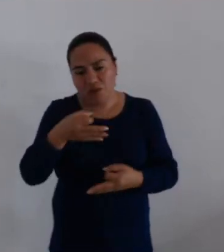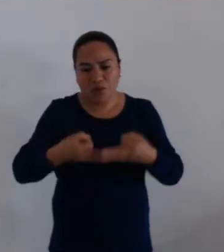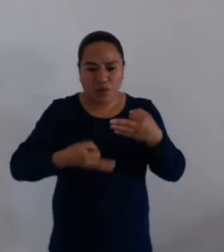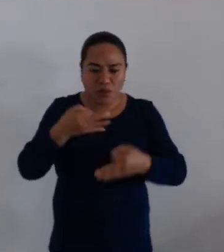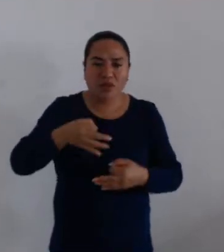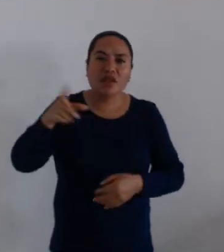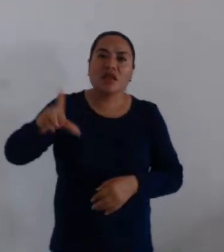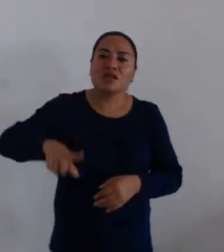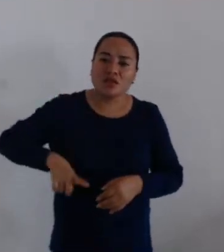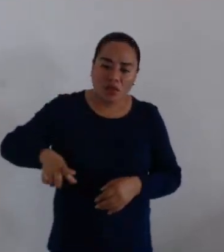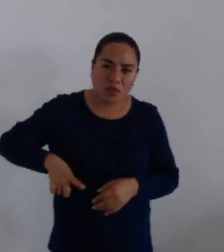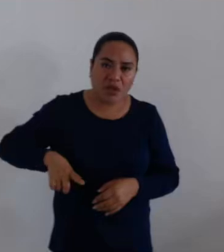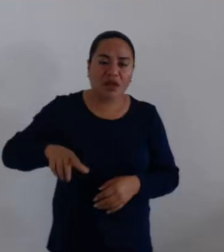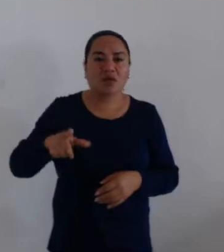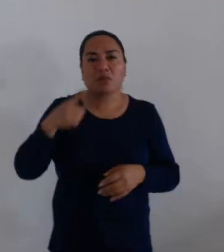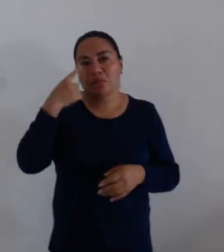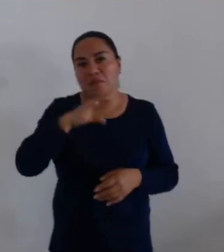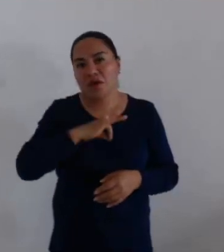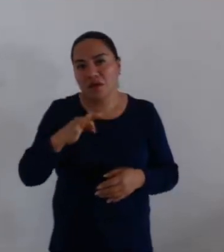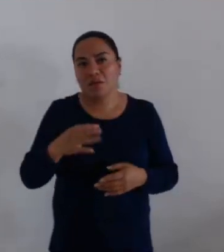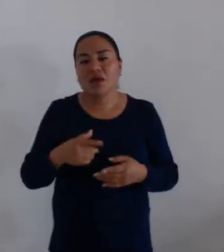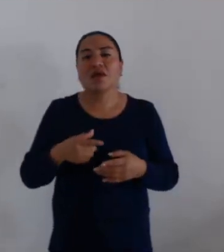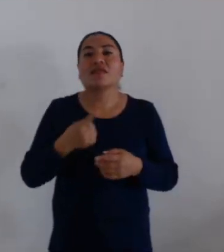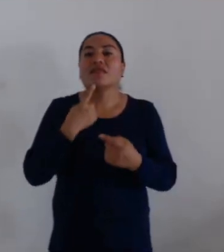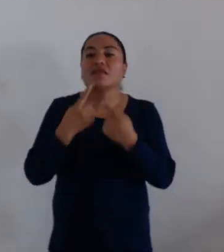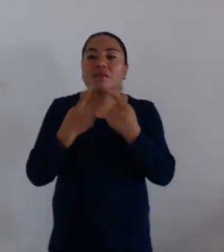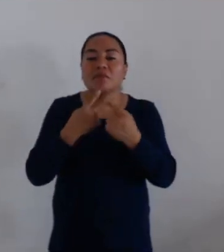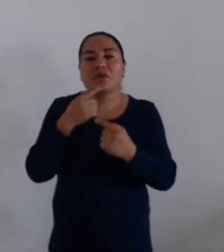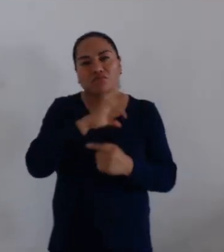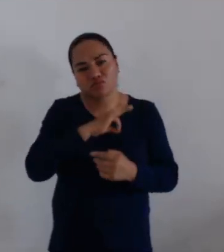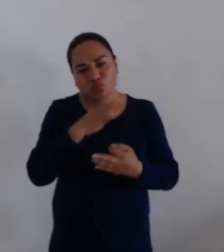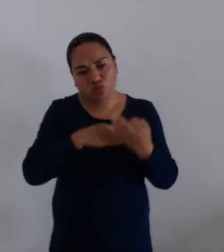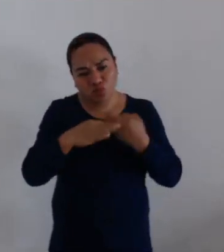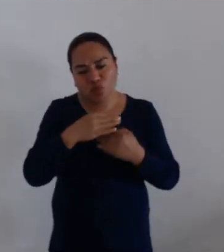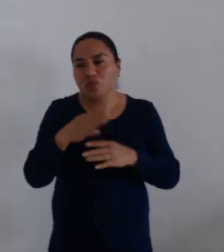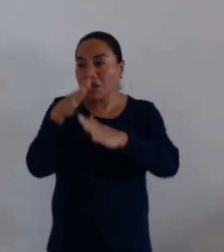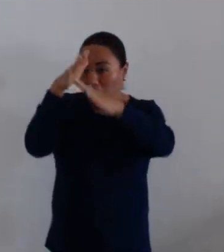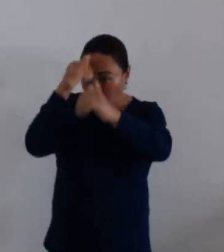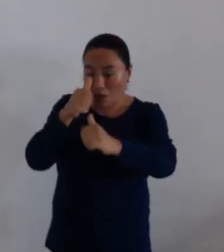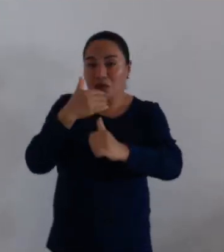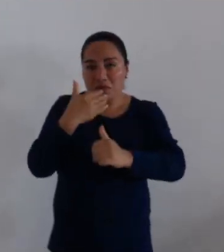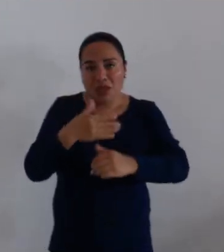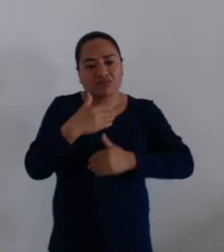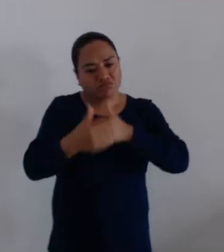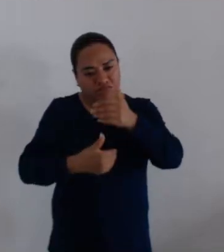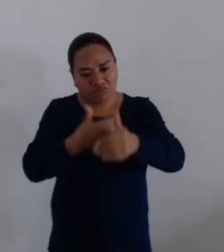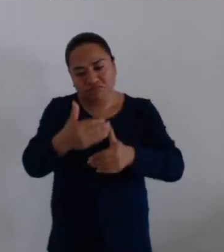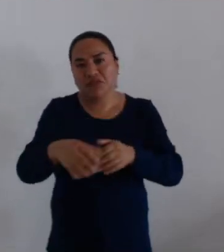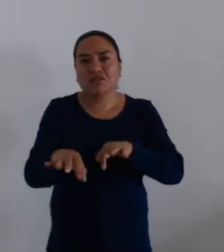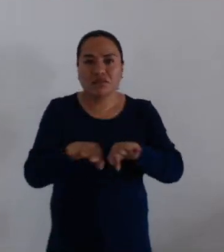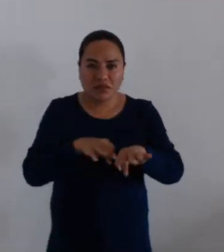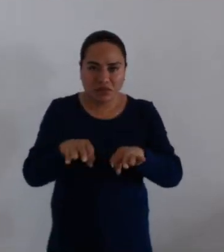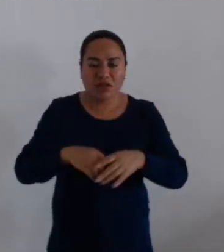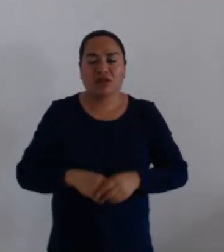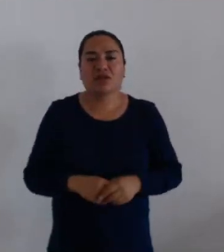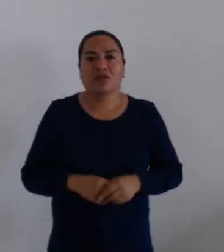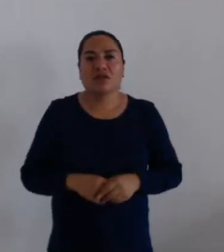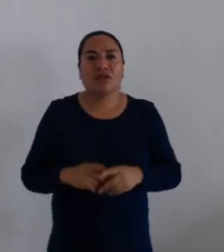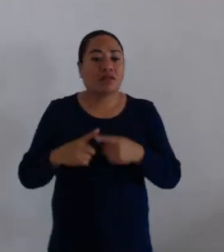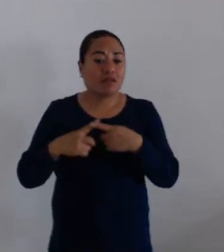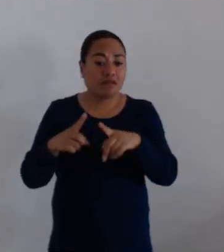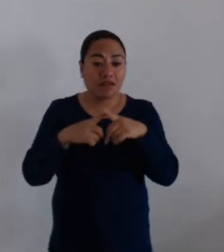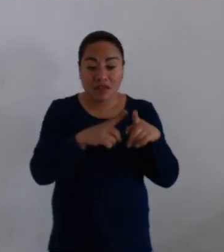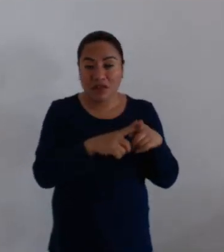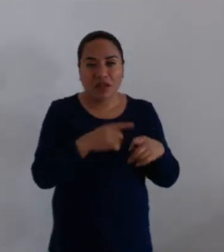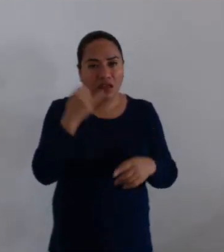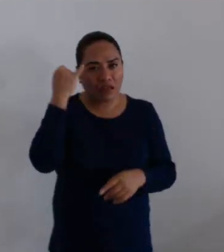del Estado, creo que de esa manera es en la cual tenemos que ir trabajando y por supuesto que independientemente de las comisiones